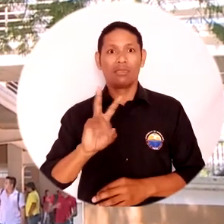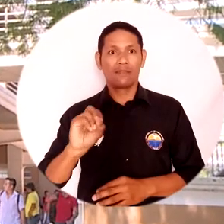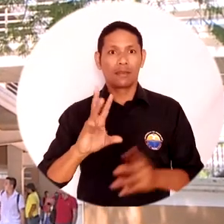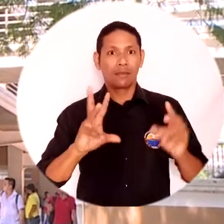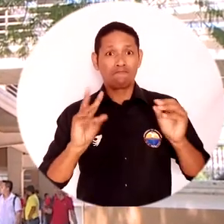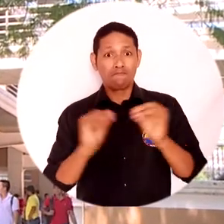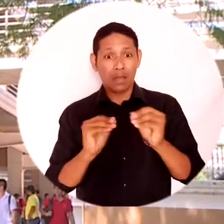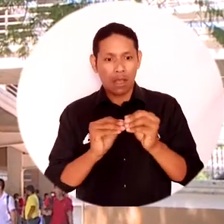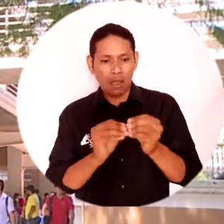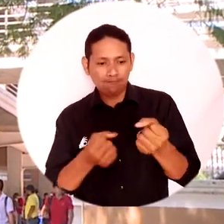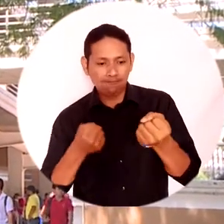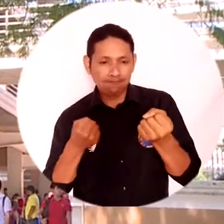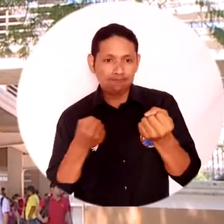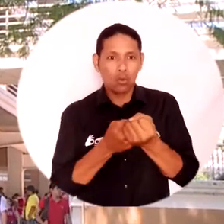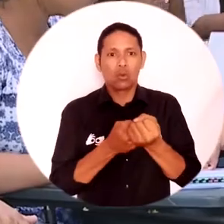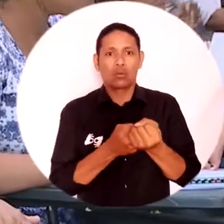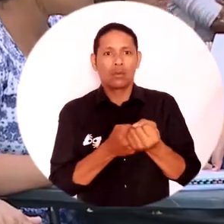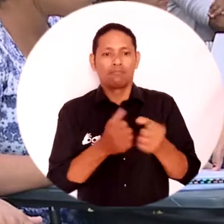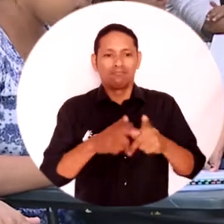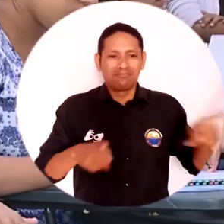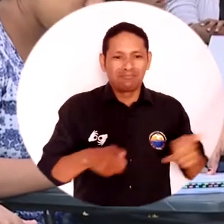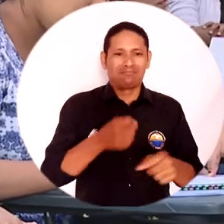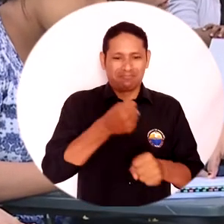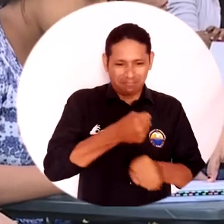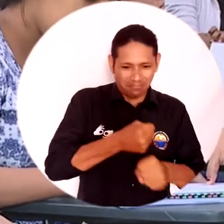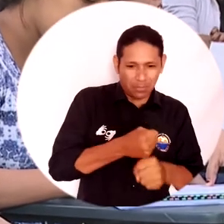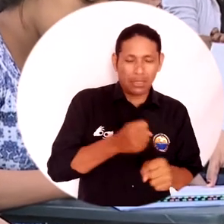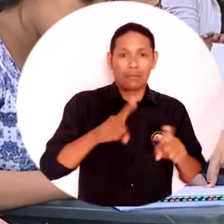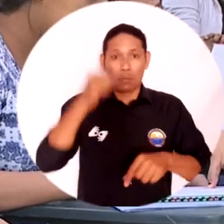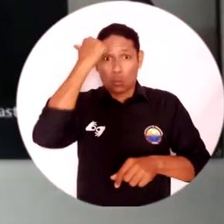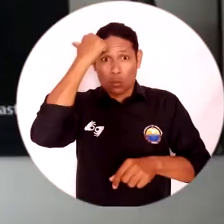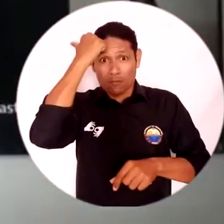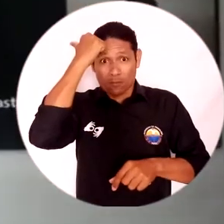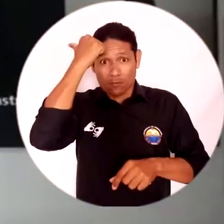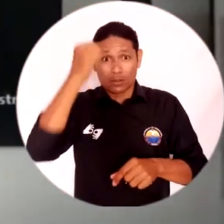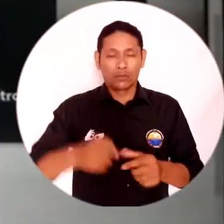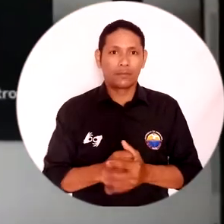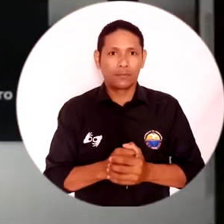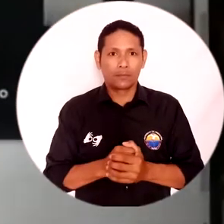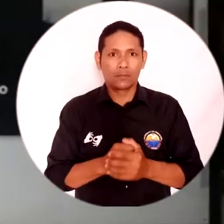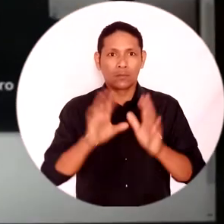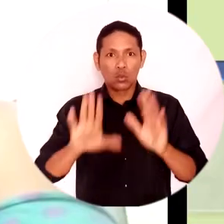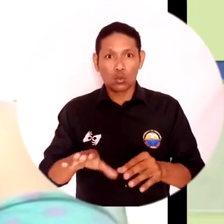fortalecimiento del Fondo de Apoyo a la Dotación de Docentes y Funcionarios no Docentes en la Universidad. Esta condonación de